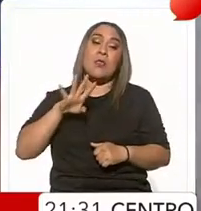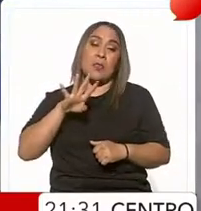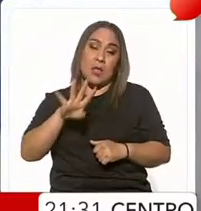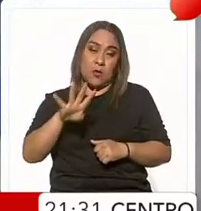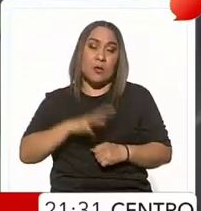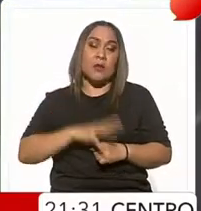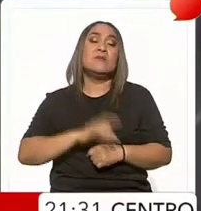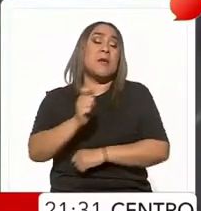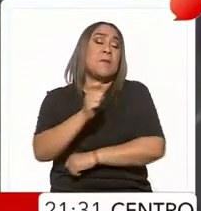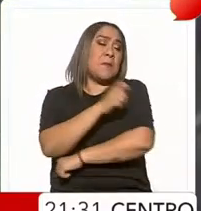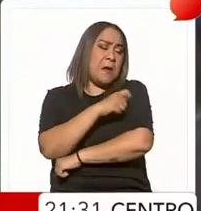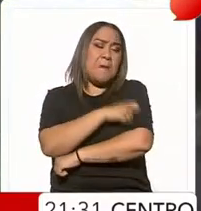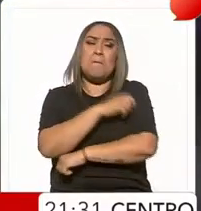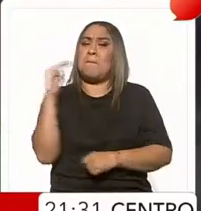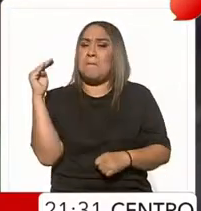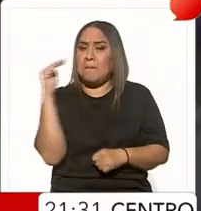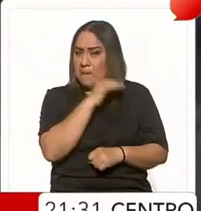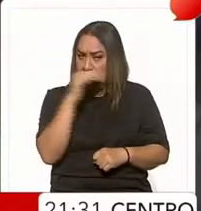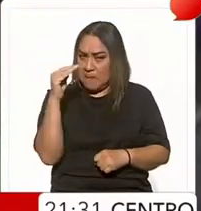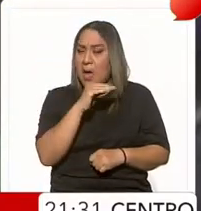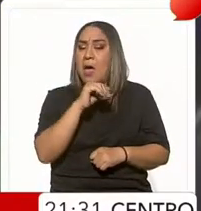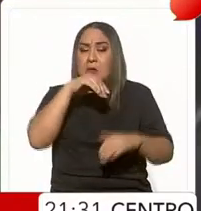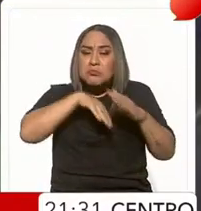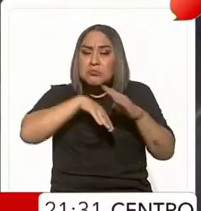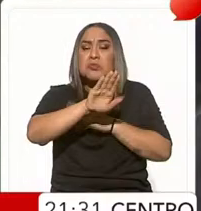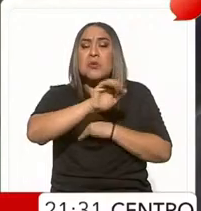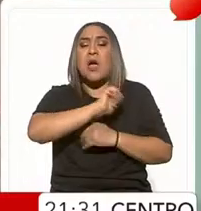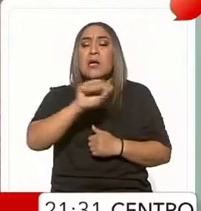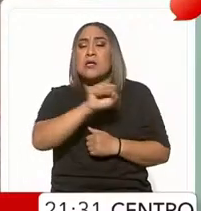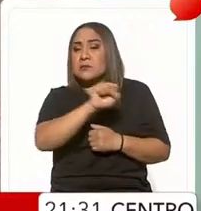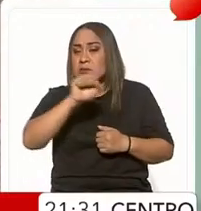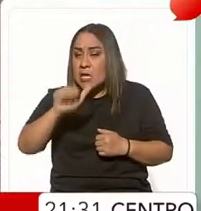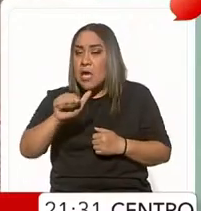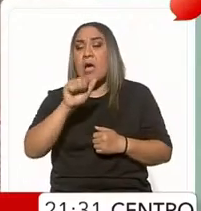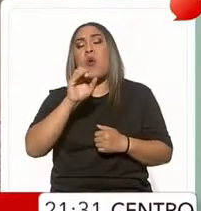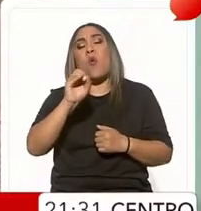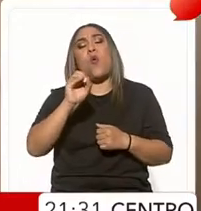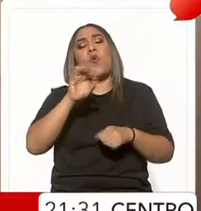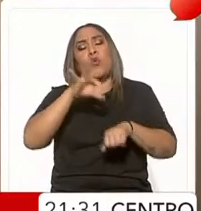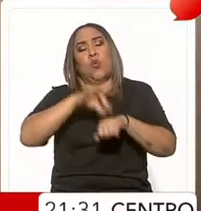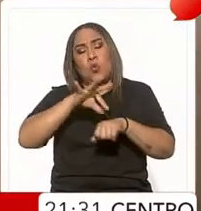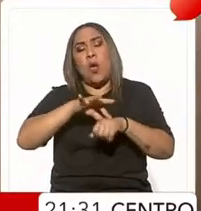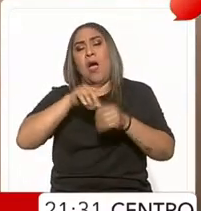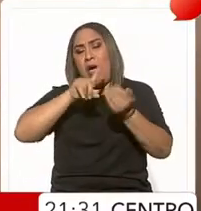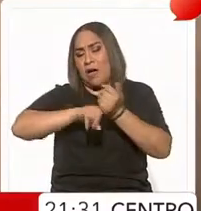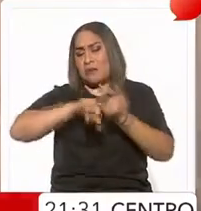Las vacunas son gratuitas y se aplican en los centros y clínicas de salud en todo el país.